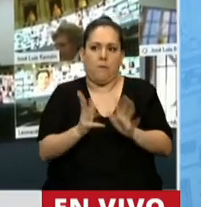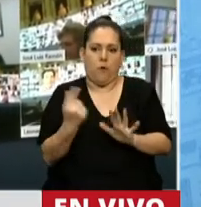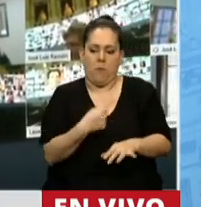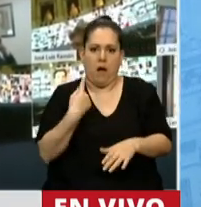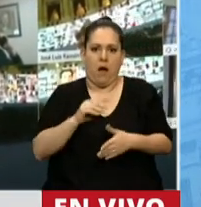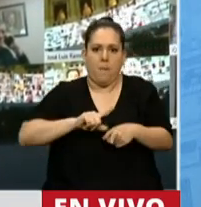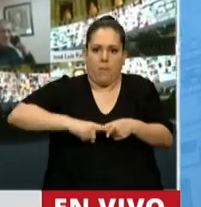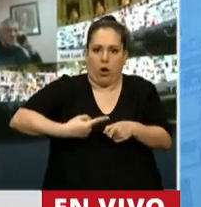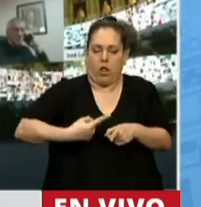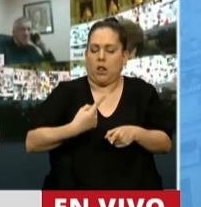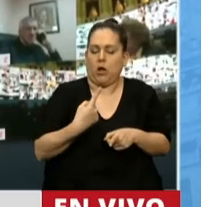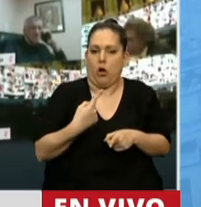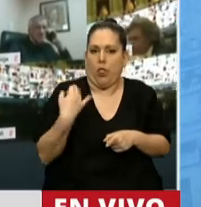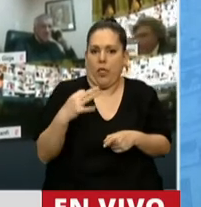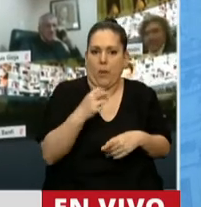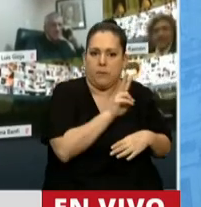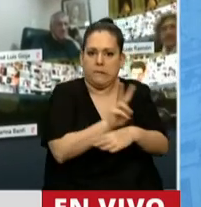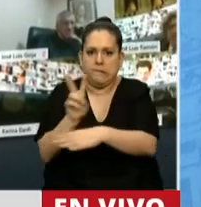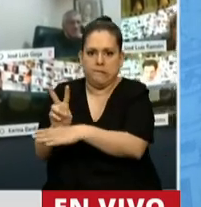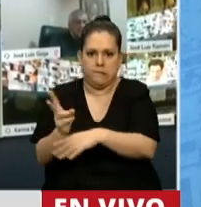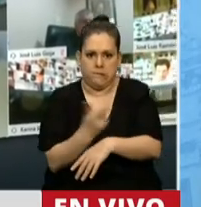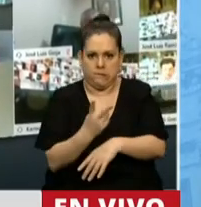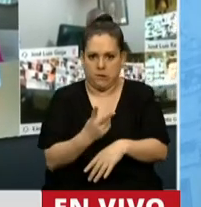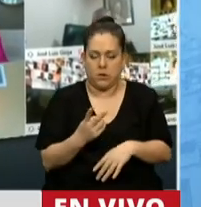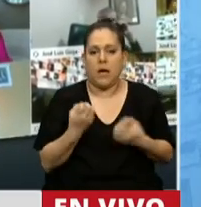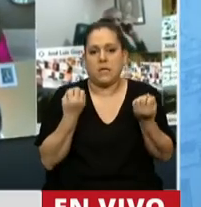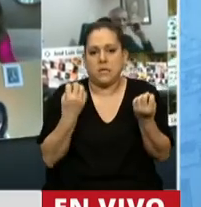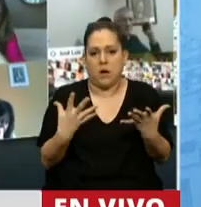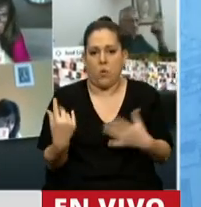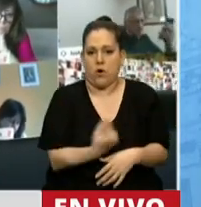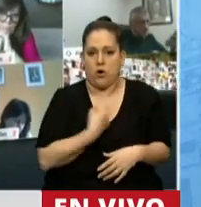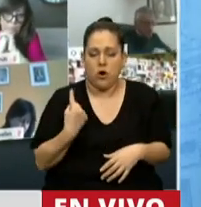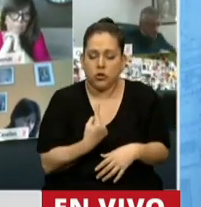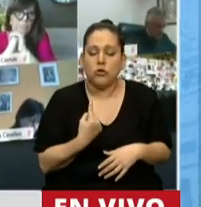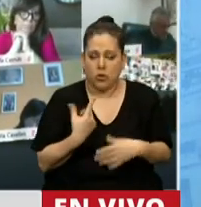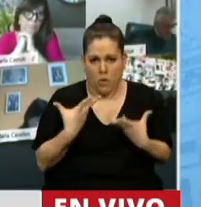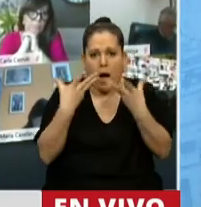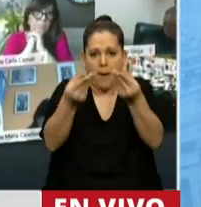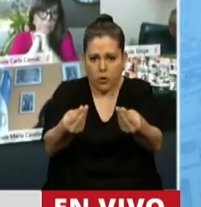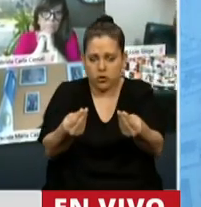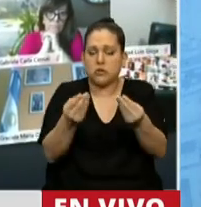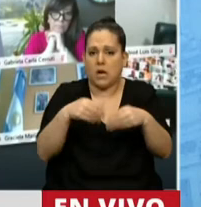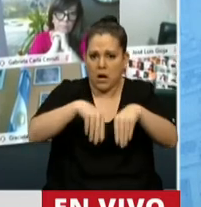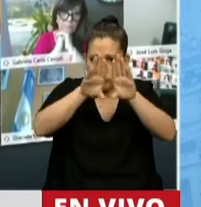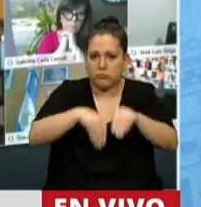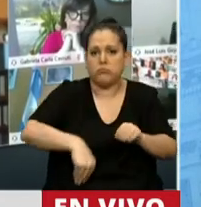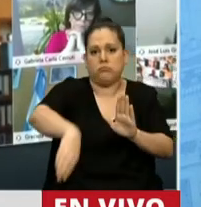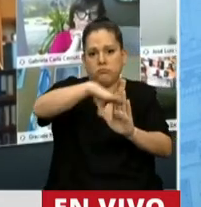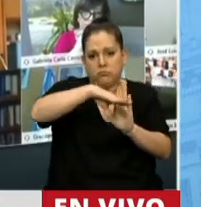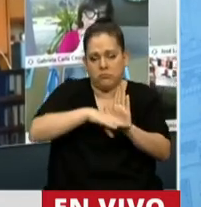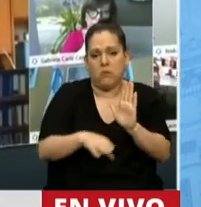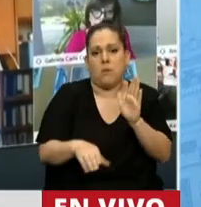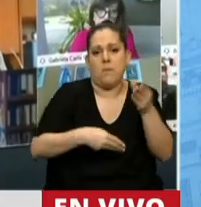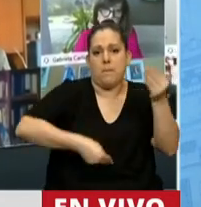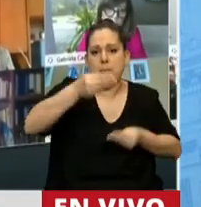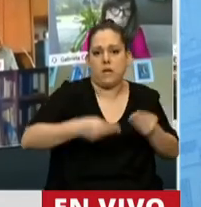políticos tenemos que evitar que ocurran en la Argentina. Así que nosotros vamos a acompañar en general la sanción de este presupuesto.